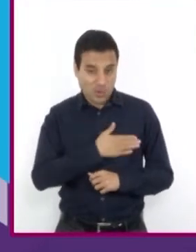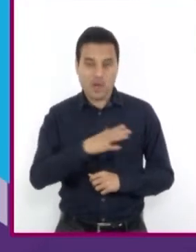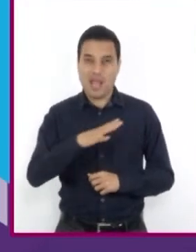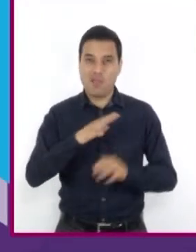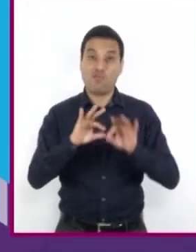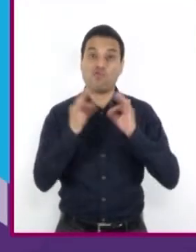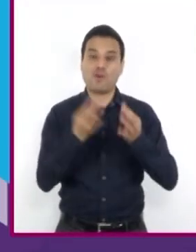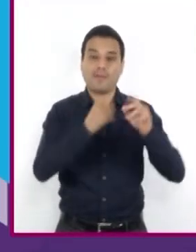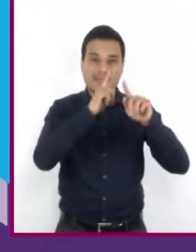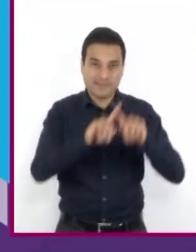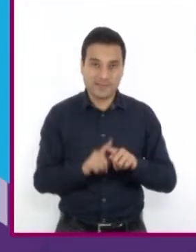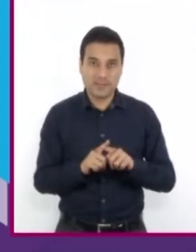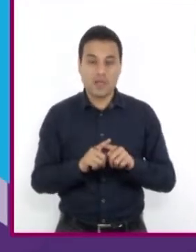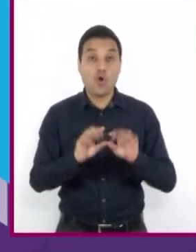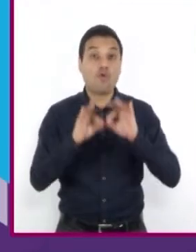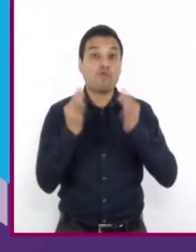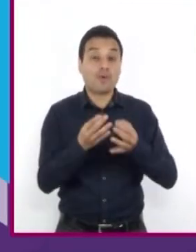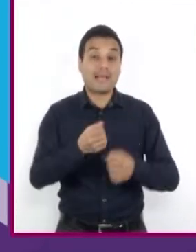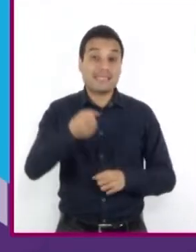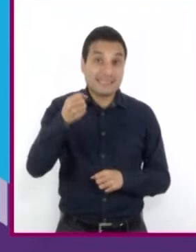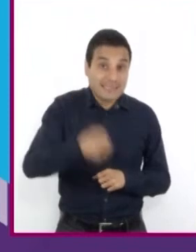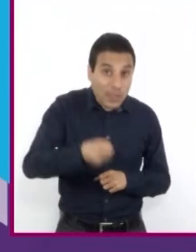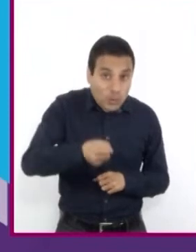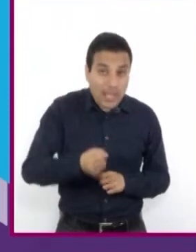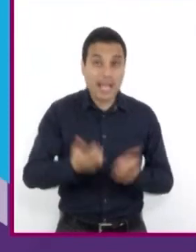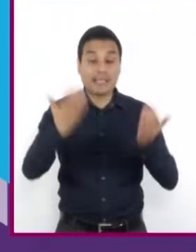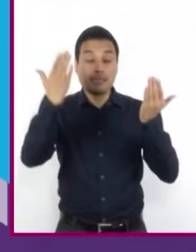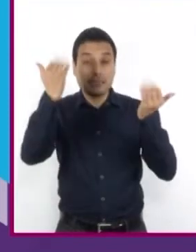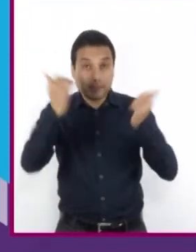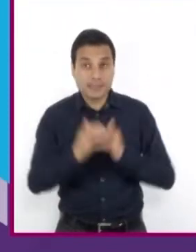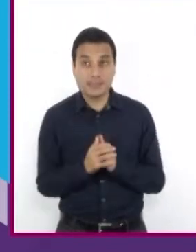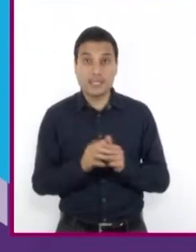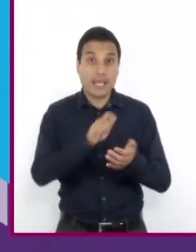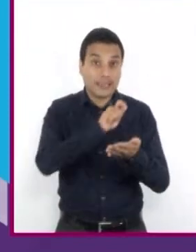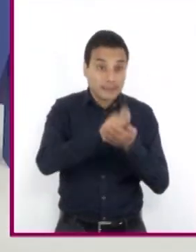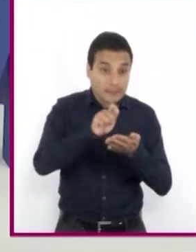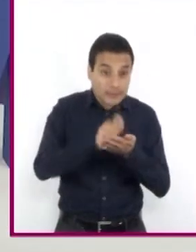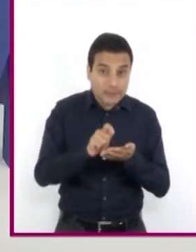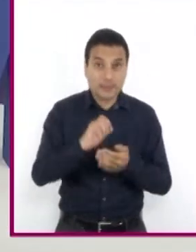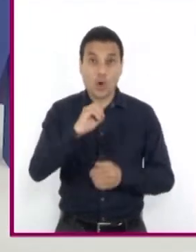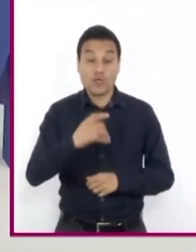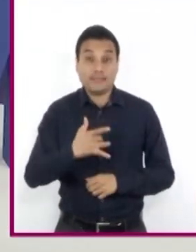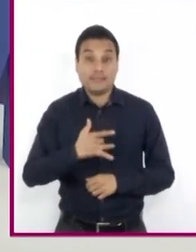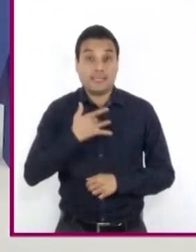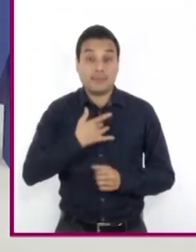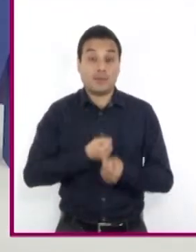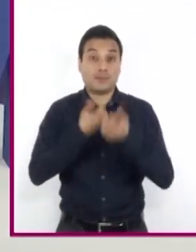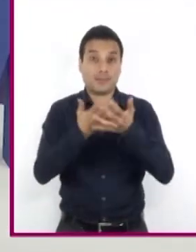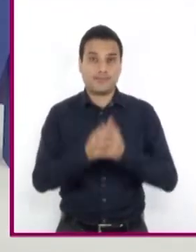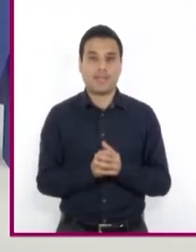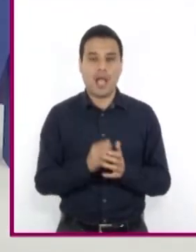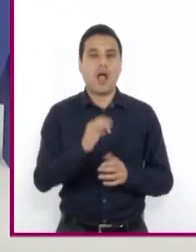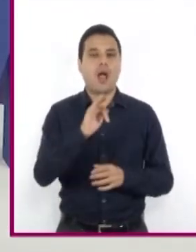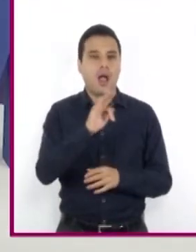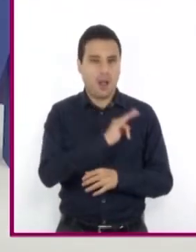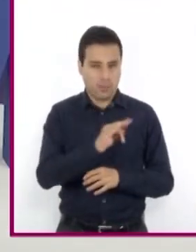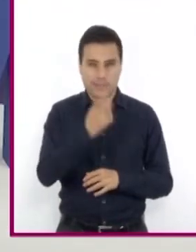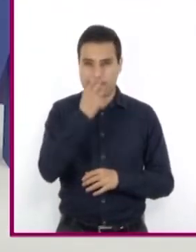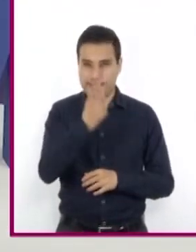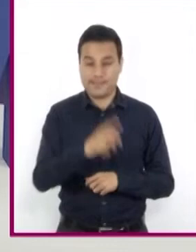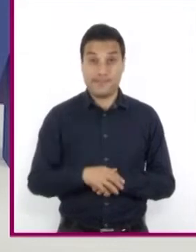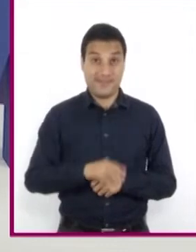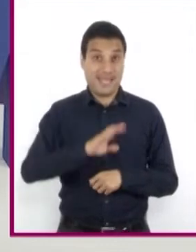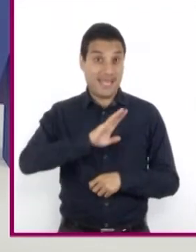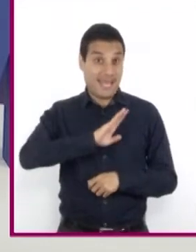formas de saludarse, de despedirse, mostrar sentimientos o describir situaciones. Entonces, ¿podemos decir que en el español